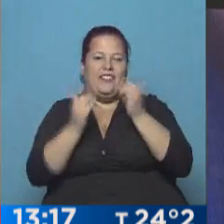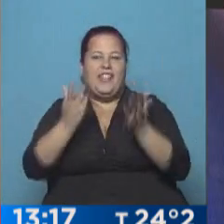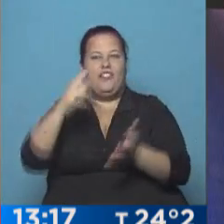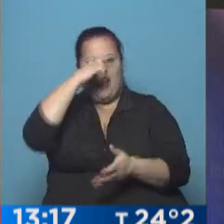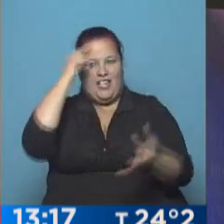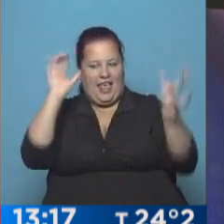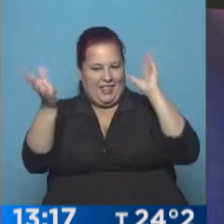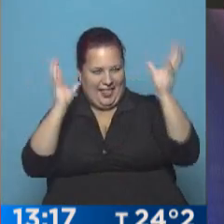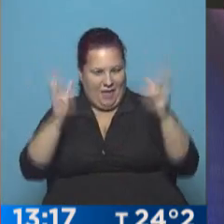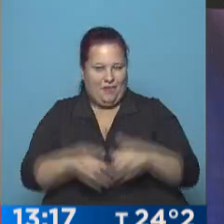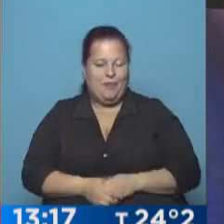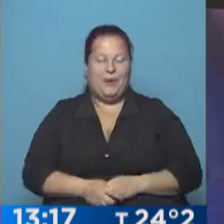del Servicio Meteorológico Nacional. Gracias. Gracias.